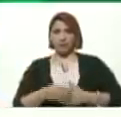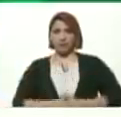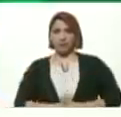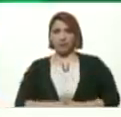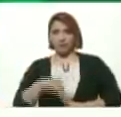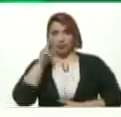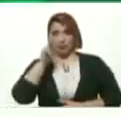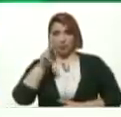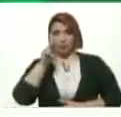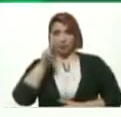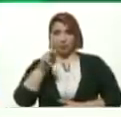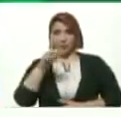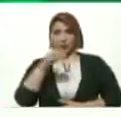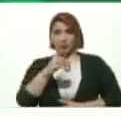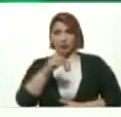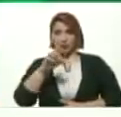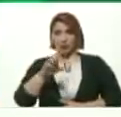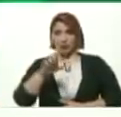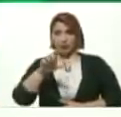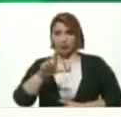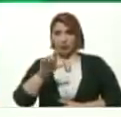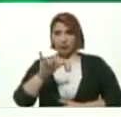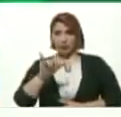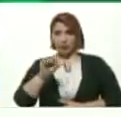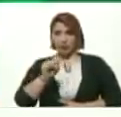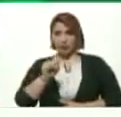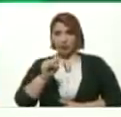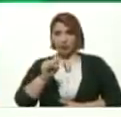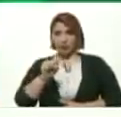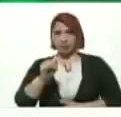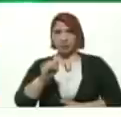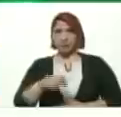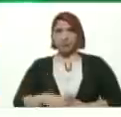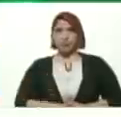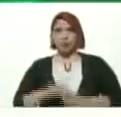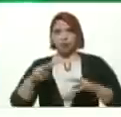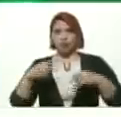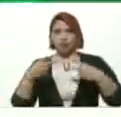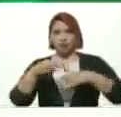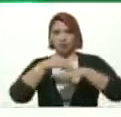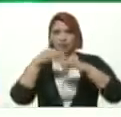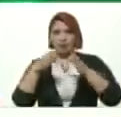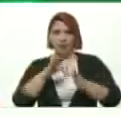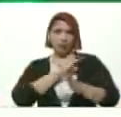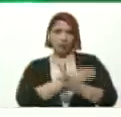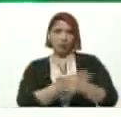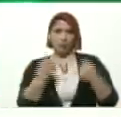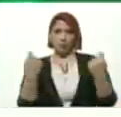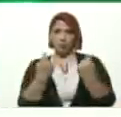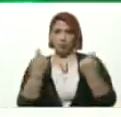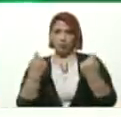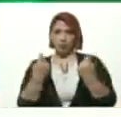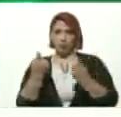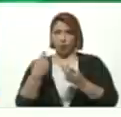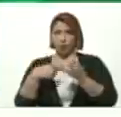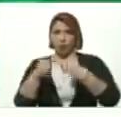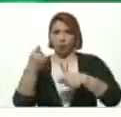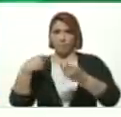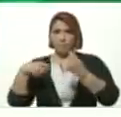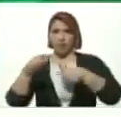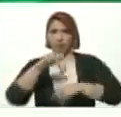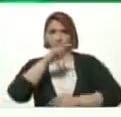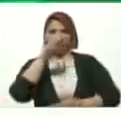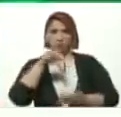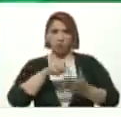la profesora Delis Álvarez Márquez Como nueva Ministra Del Poder Popular De Comercio Nacional